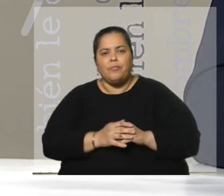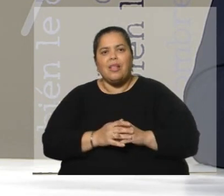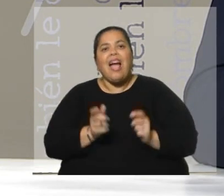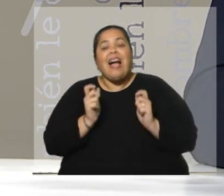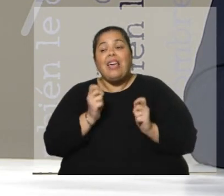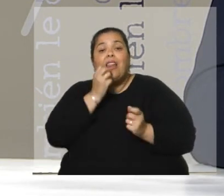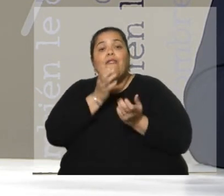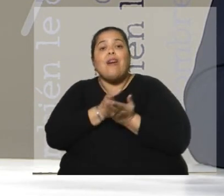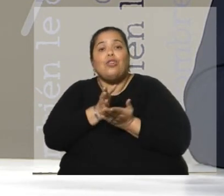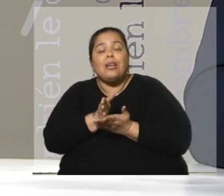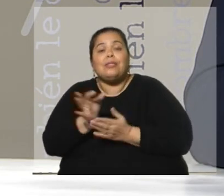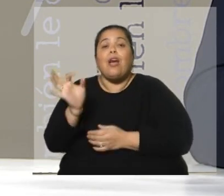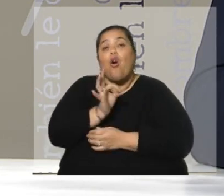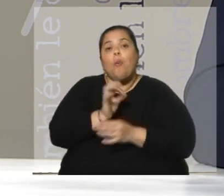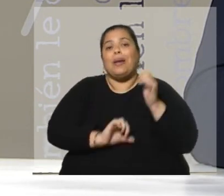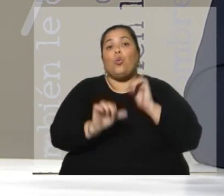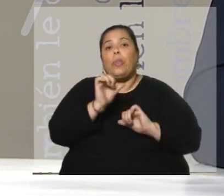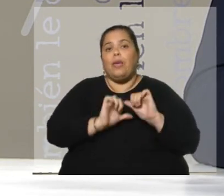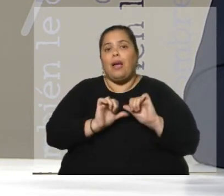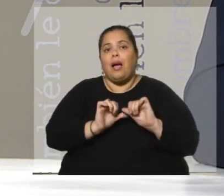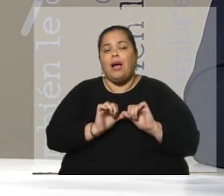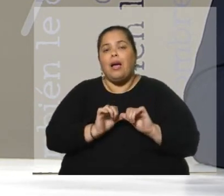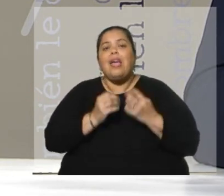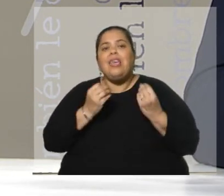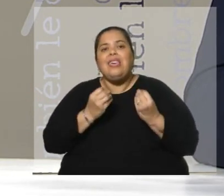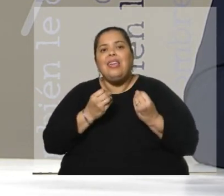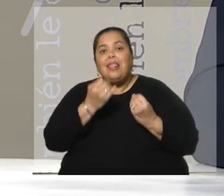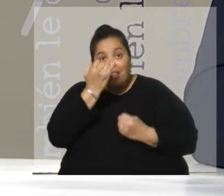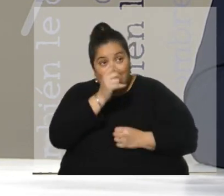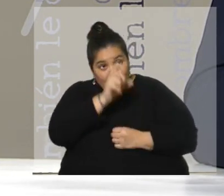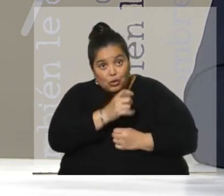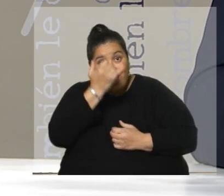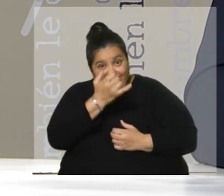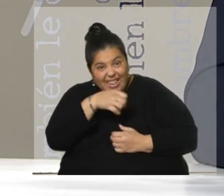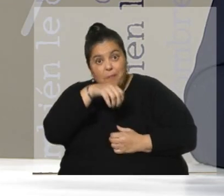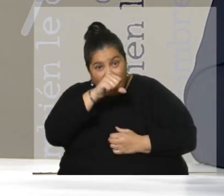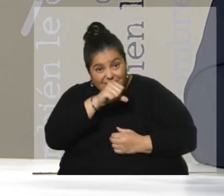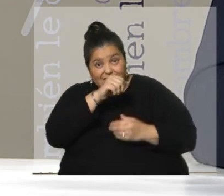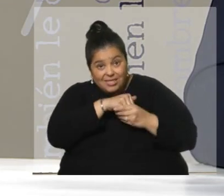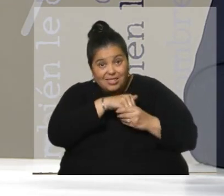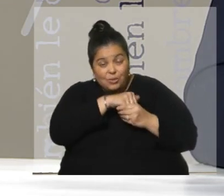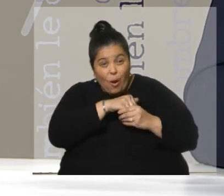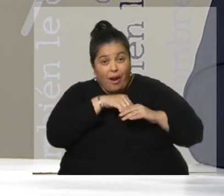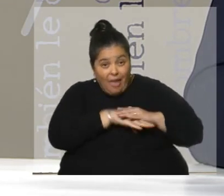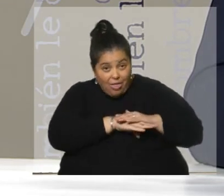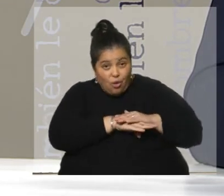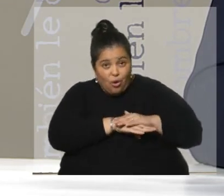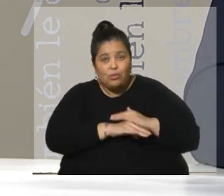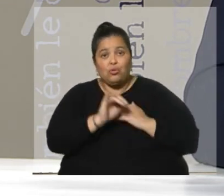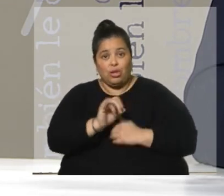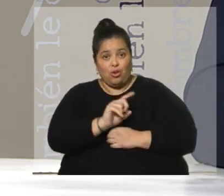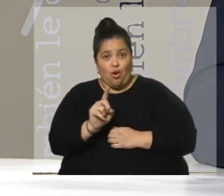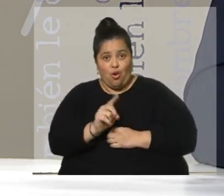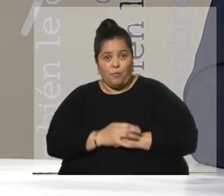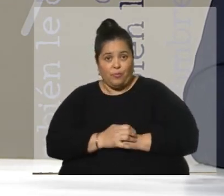perjudicar el contenido? ¿Y qué tanto más posee aquel que le está lanzando esa información? Y un